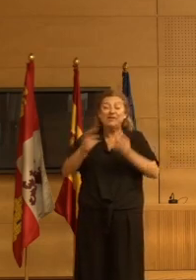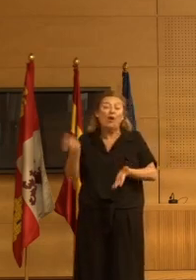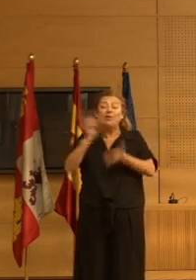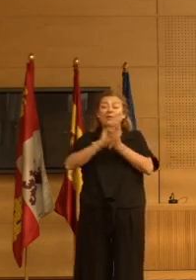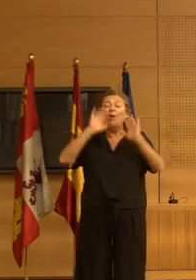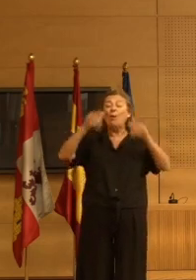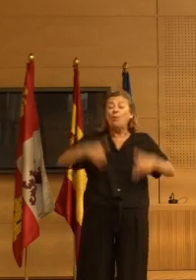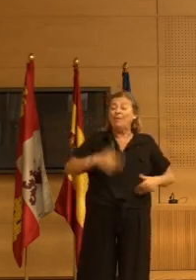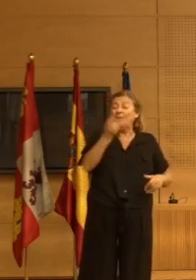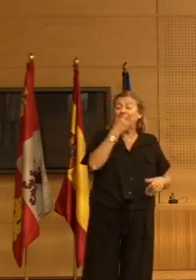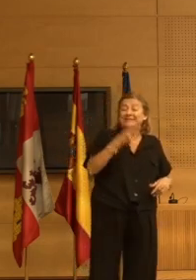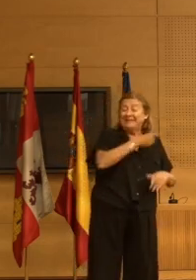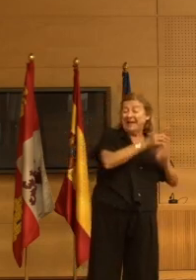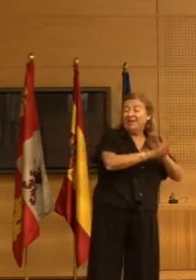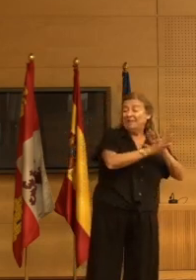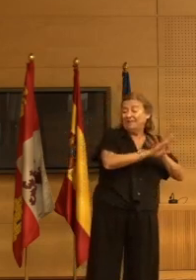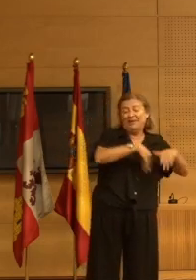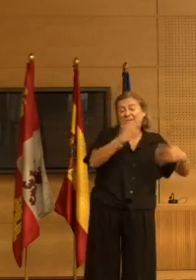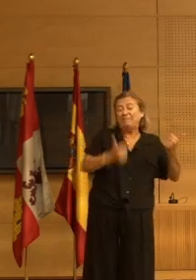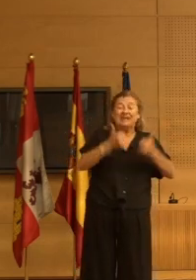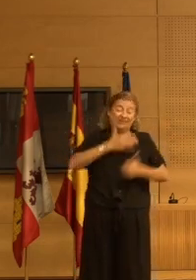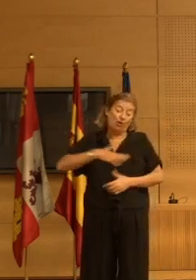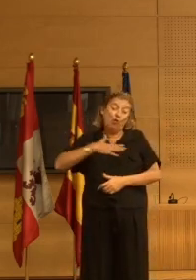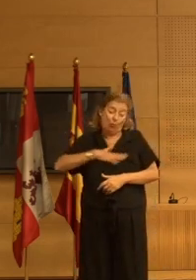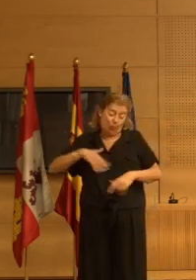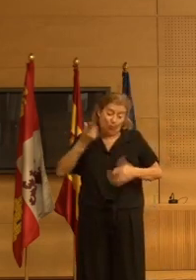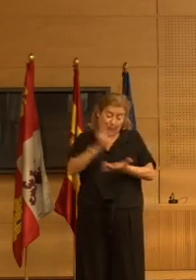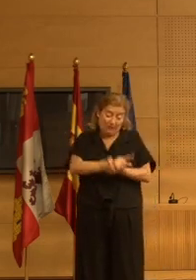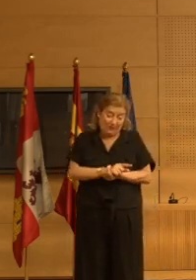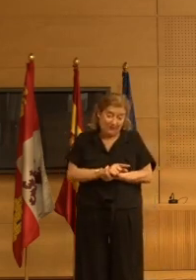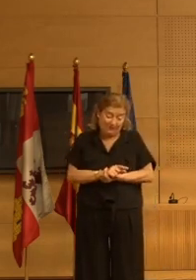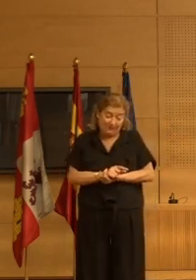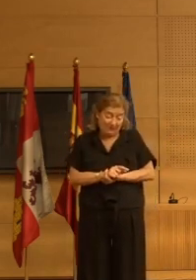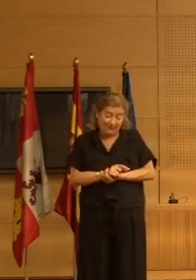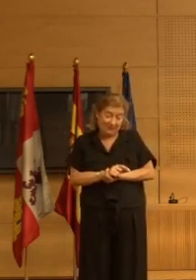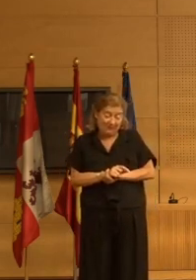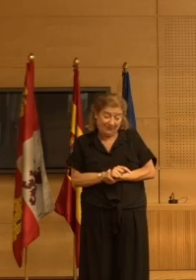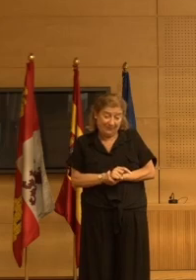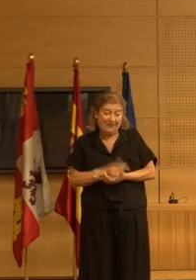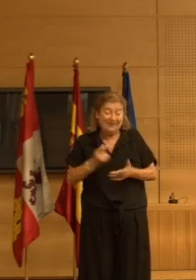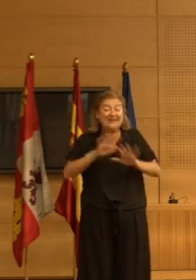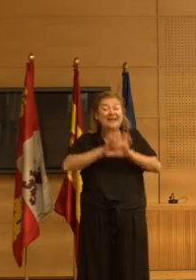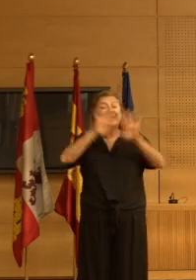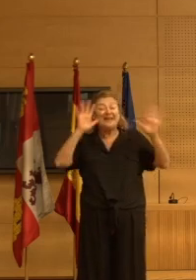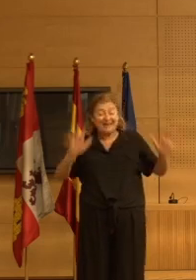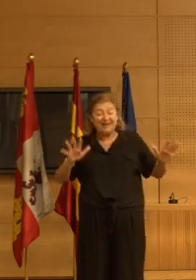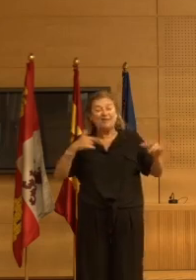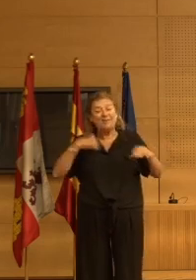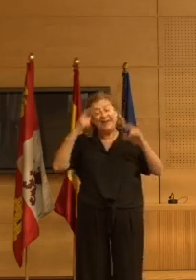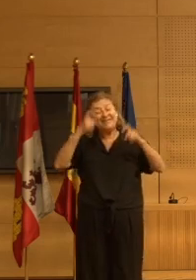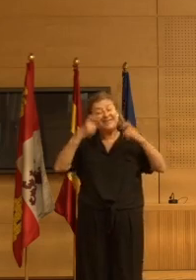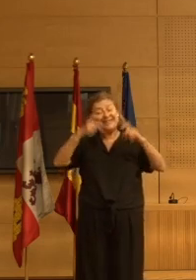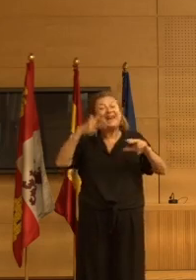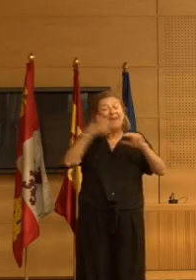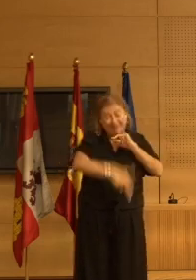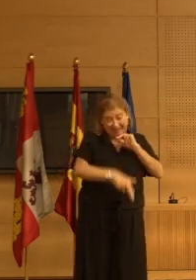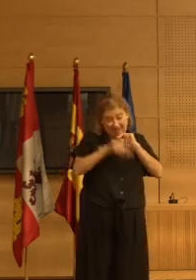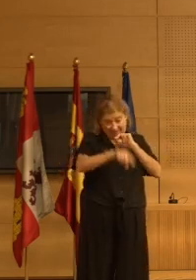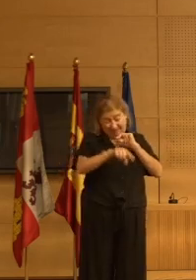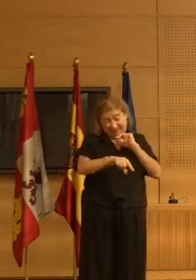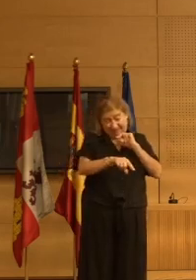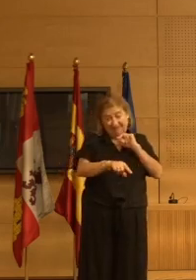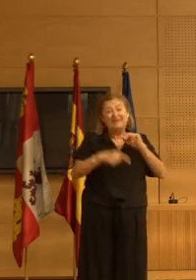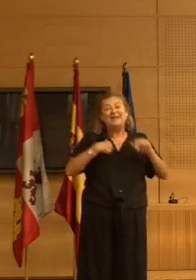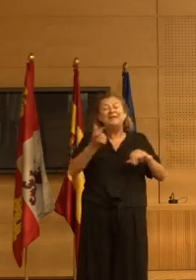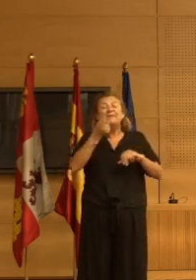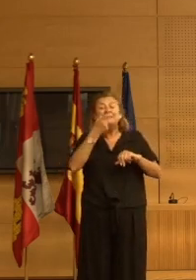paroxetina por ejemplo es un ejemplo paradigma está claro que tenemos que intentar evitar que esto ocurra o sea que los